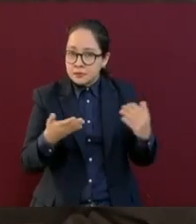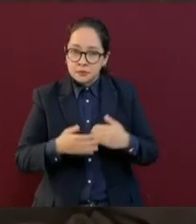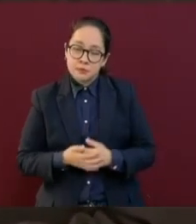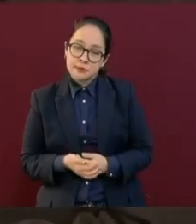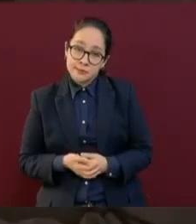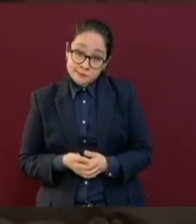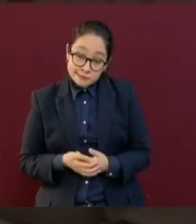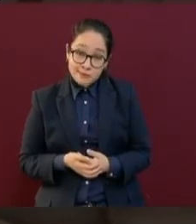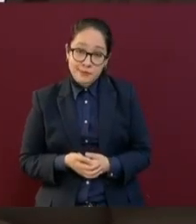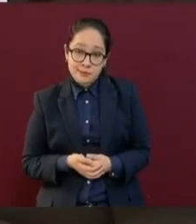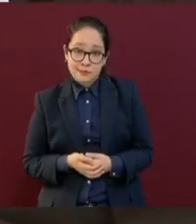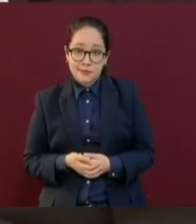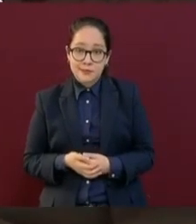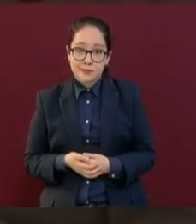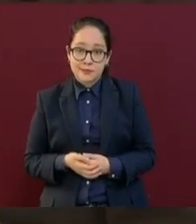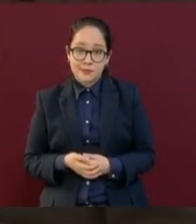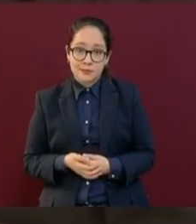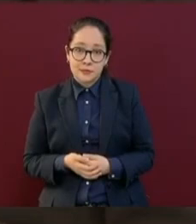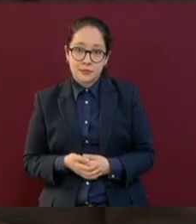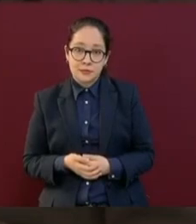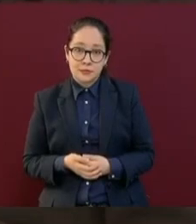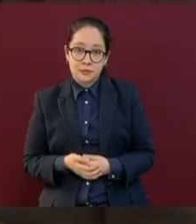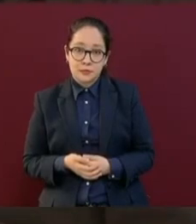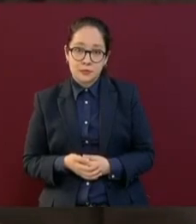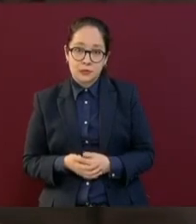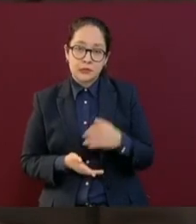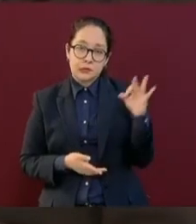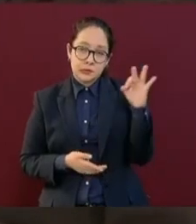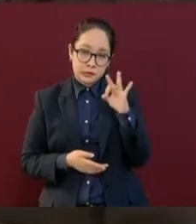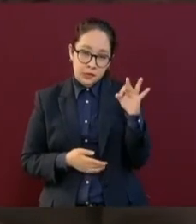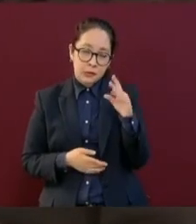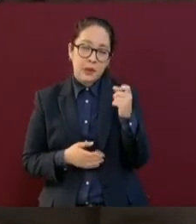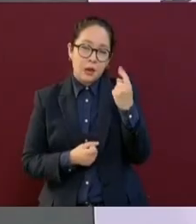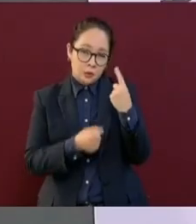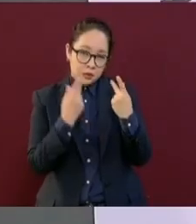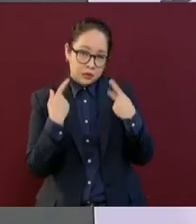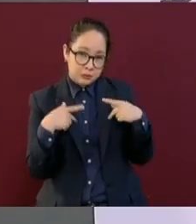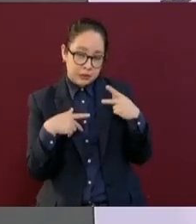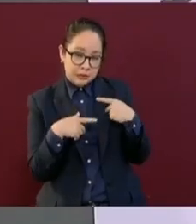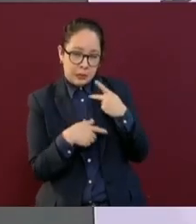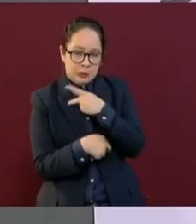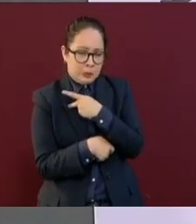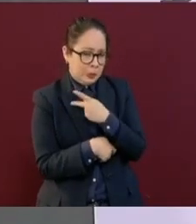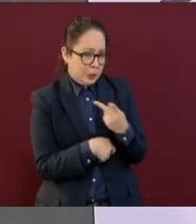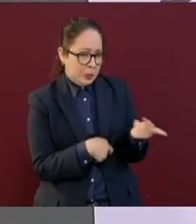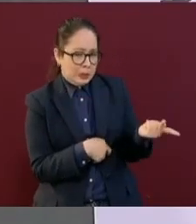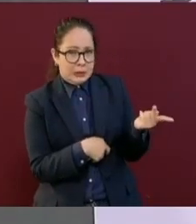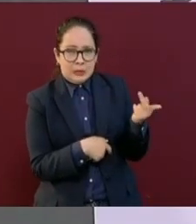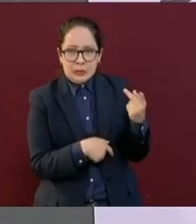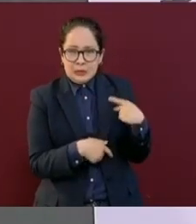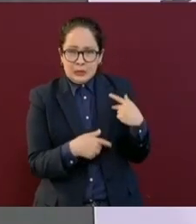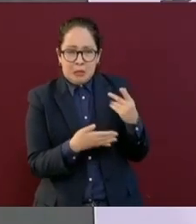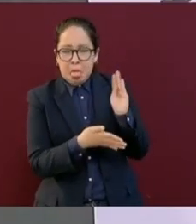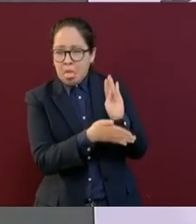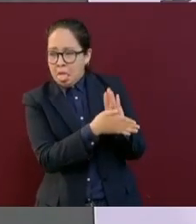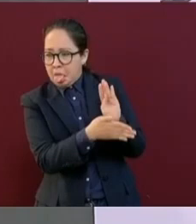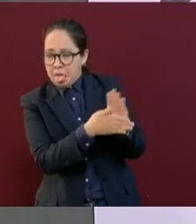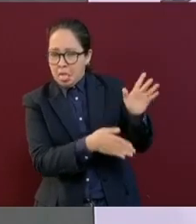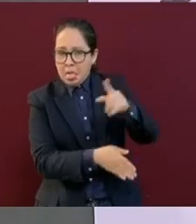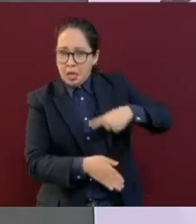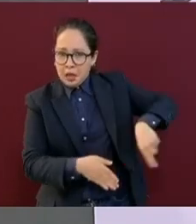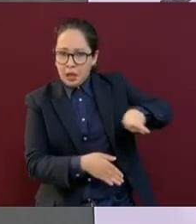marginación, por pobreza, por desatención, se